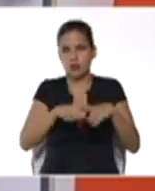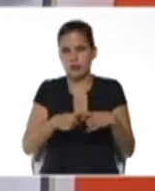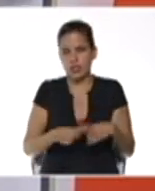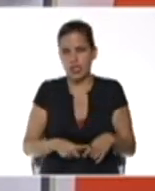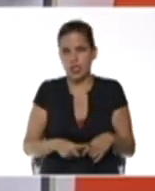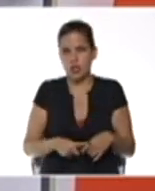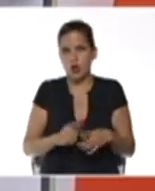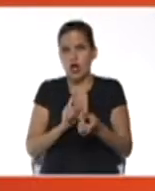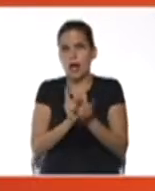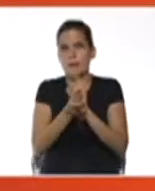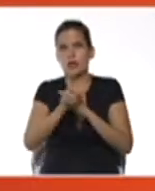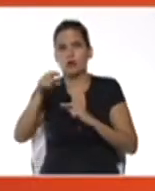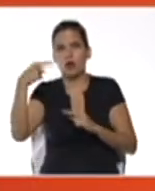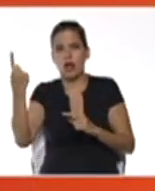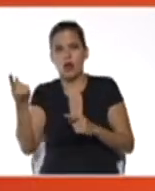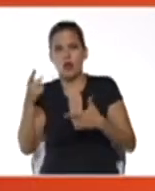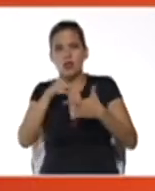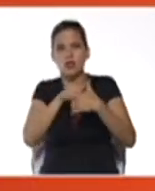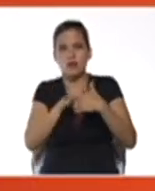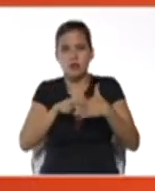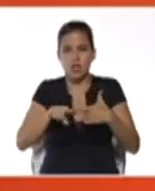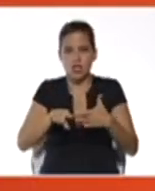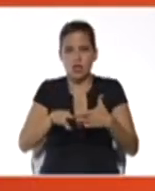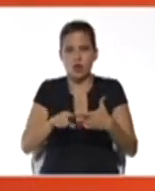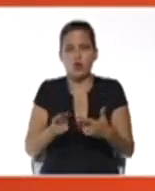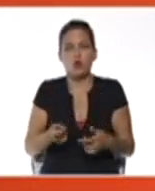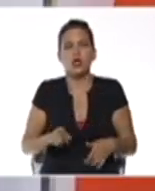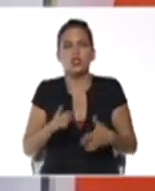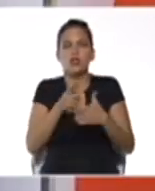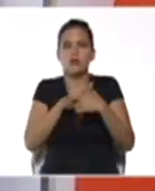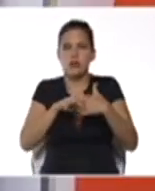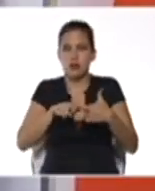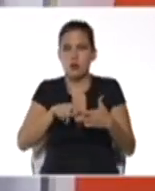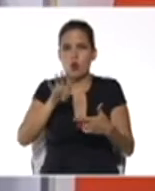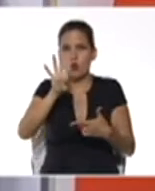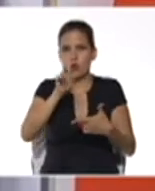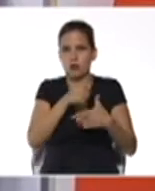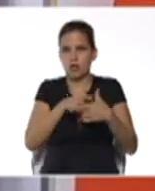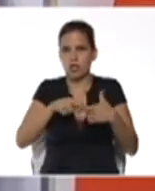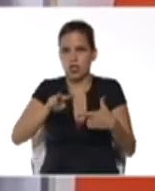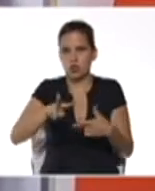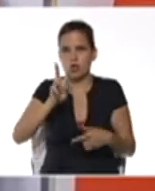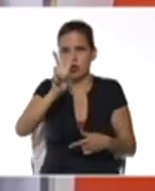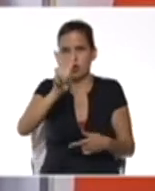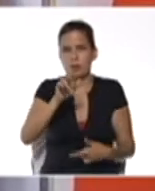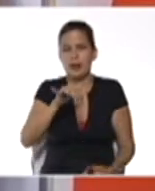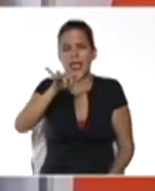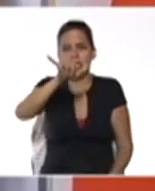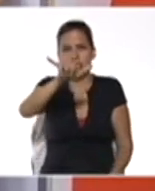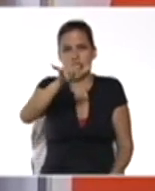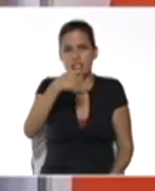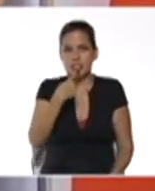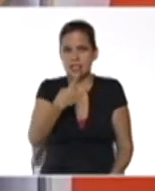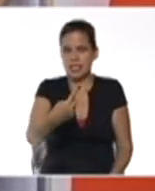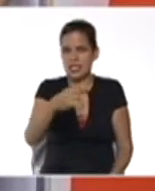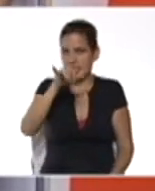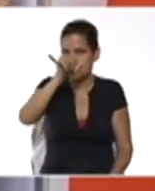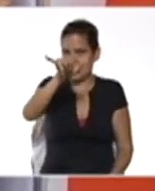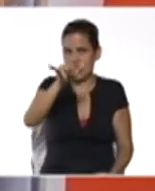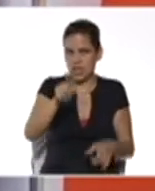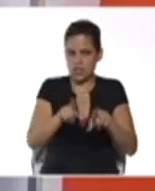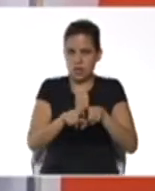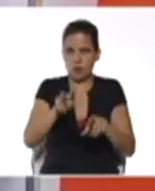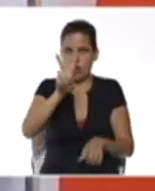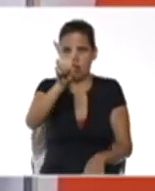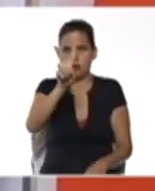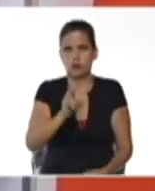pasa al otro miembro dividiendo, cuando dividimos 4 entre 2, se obtiene 2, para obtener el valor de y, igual a